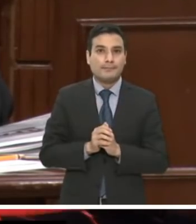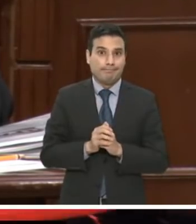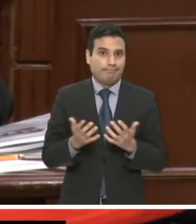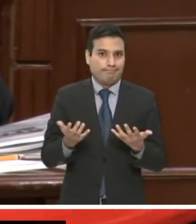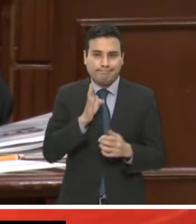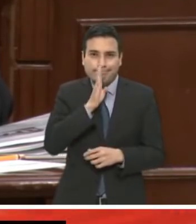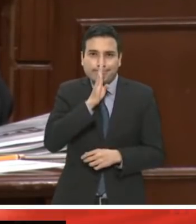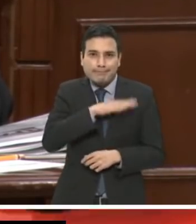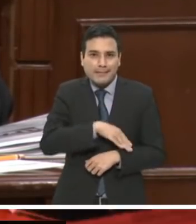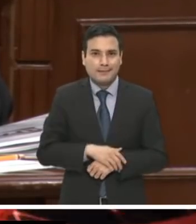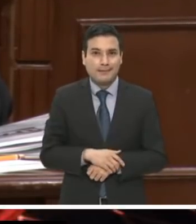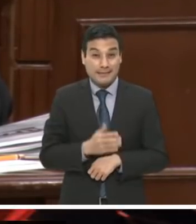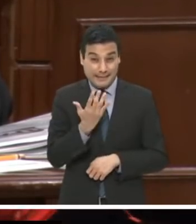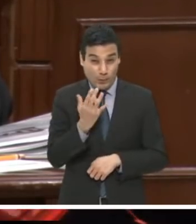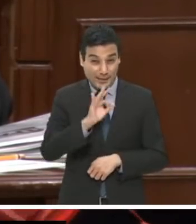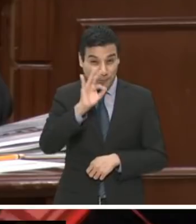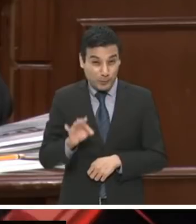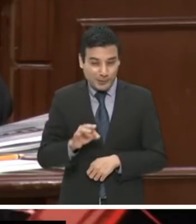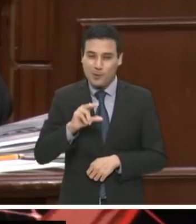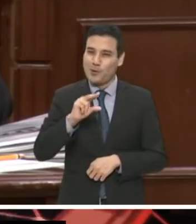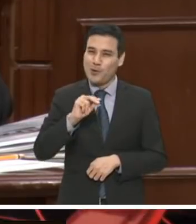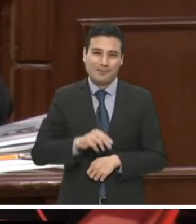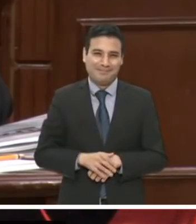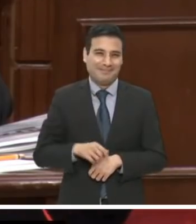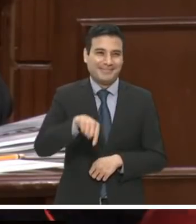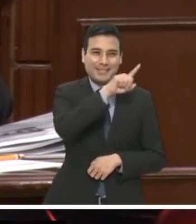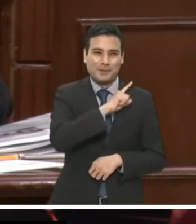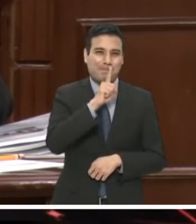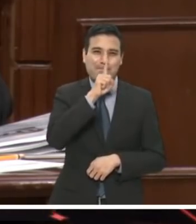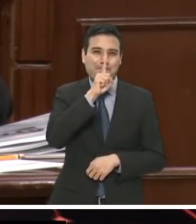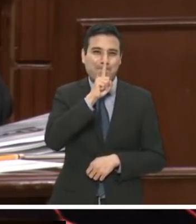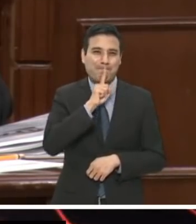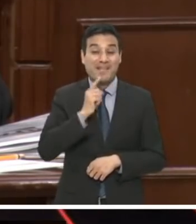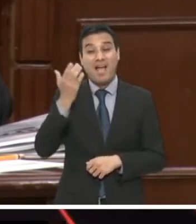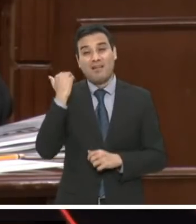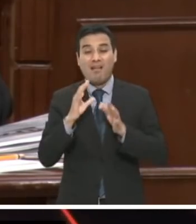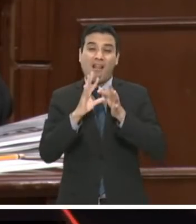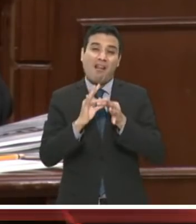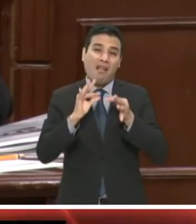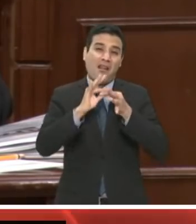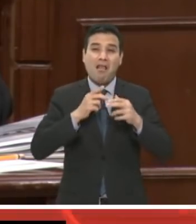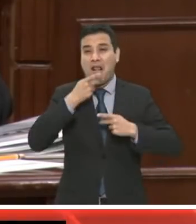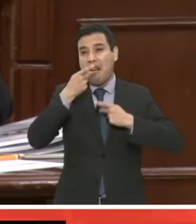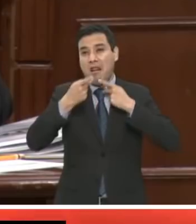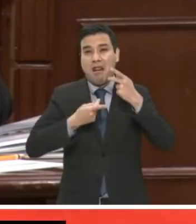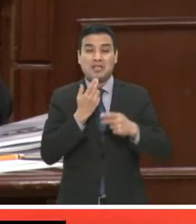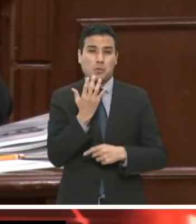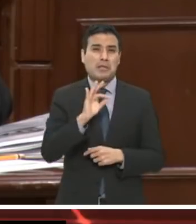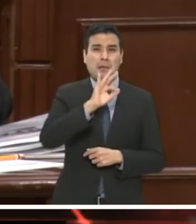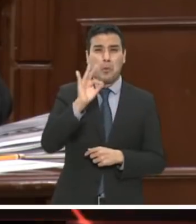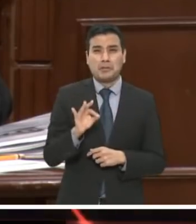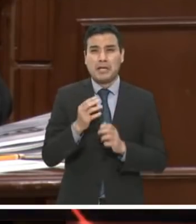total y no el 50 por ciento, como mentirosamente indicaban en sus discursos demagógicos y en los spots